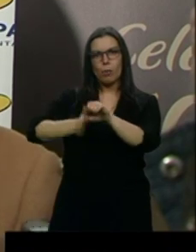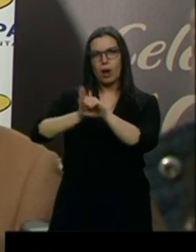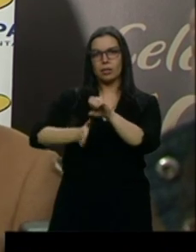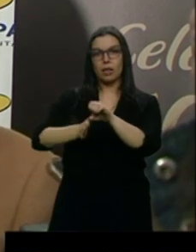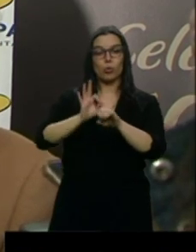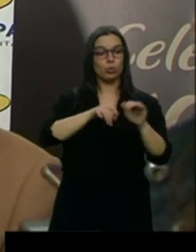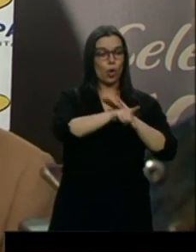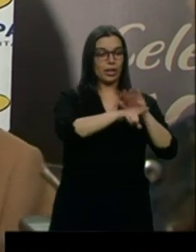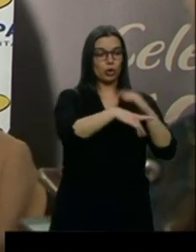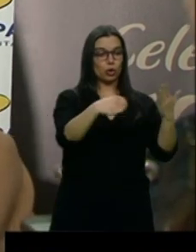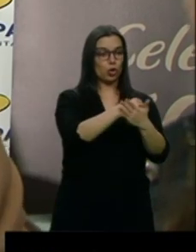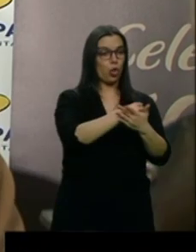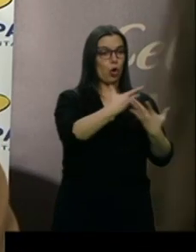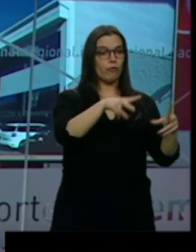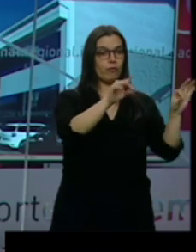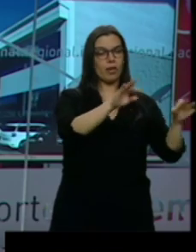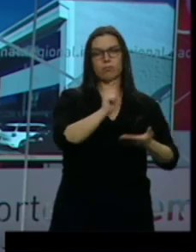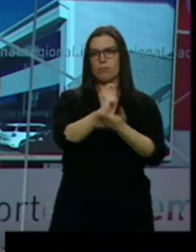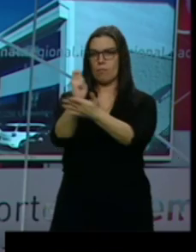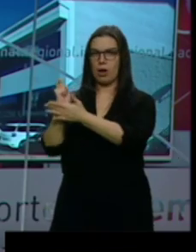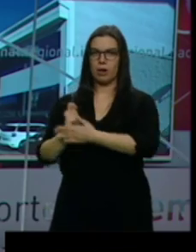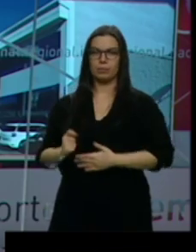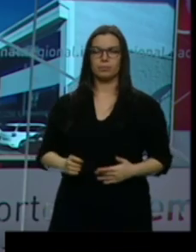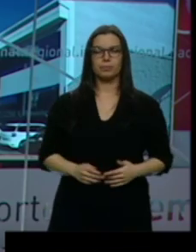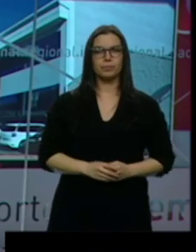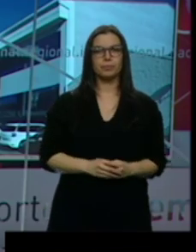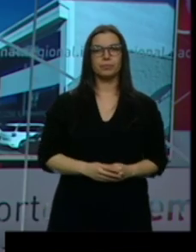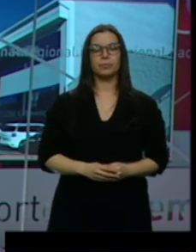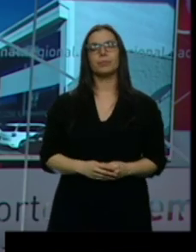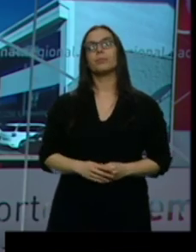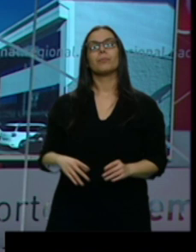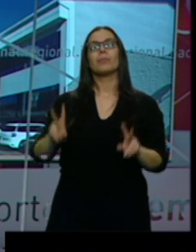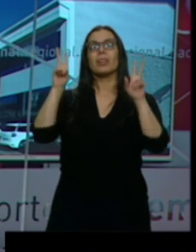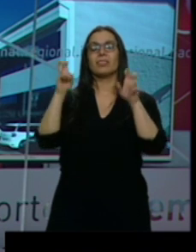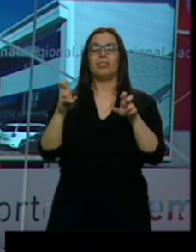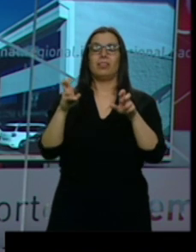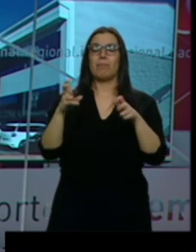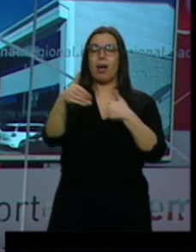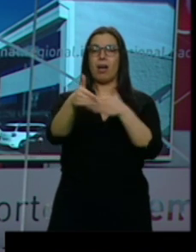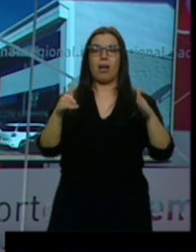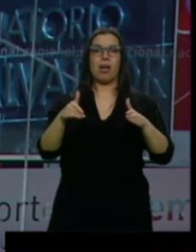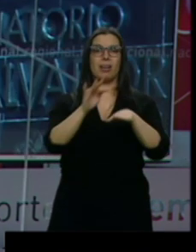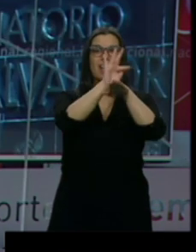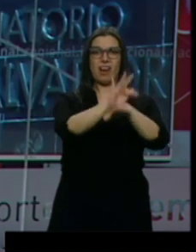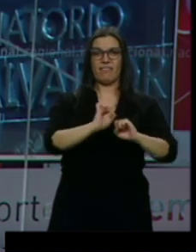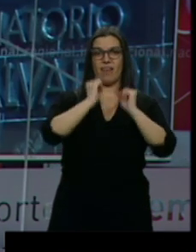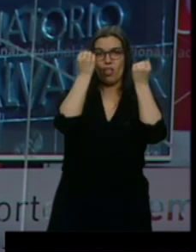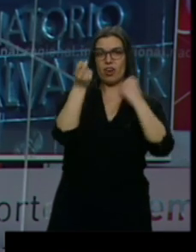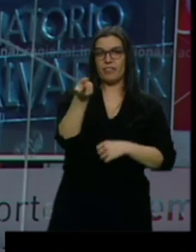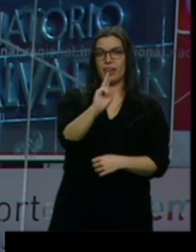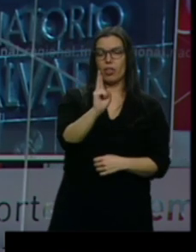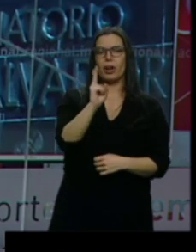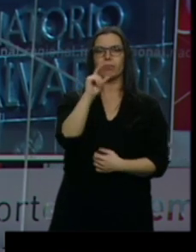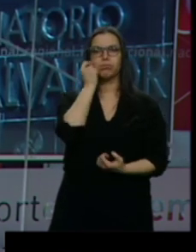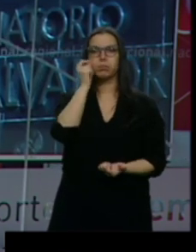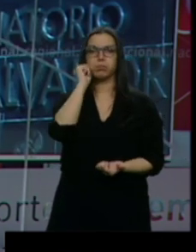trámites administrativos resueltos. El caso de los ataúdes del Tanatorio El Salvador en Valladolid nos deja novedades. Los juzgados a